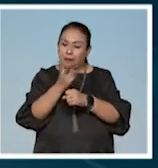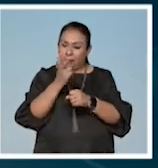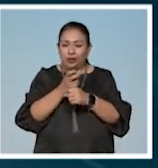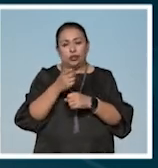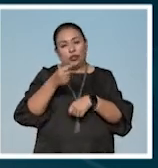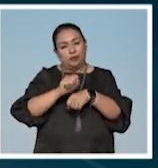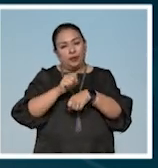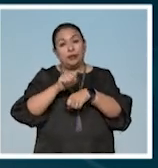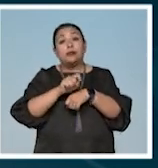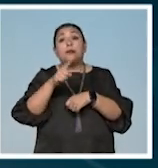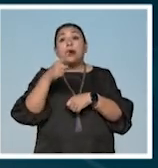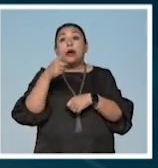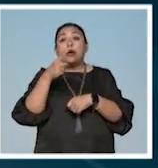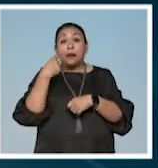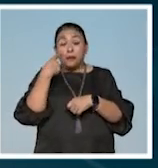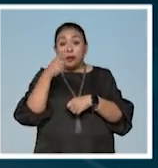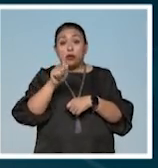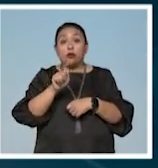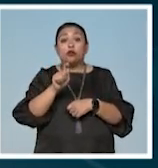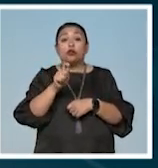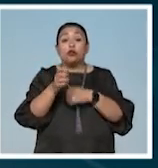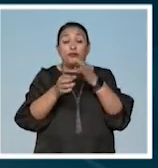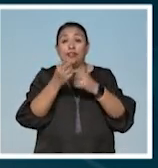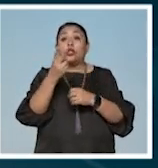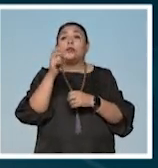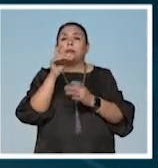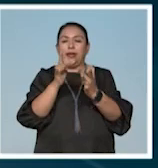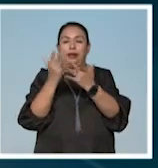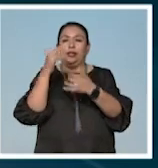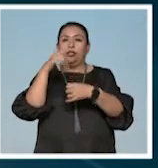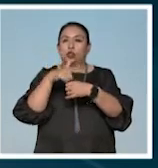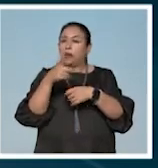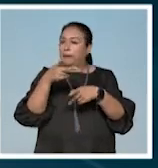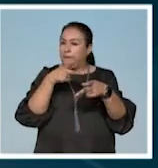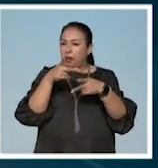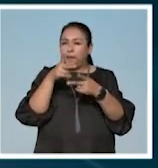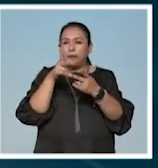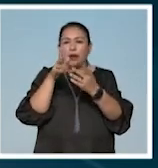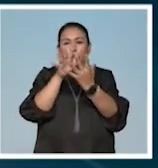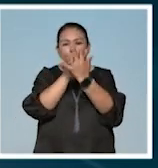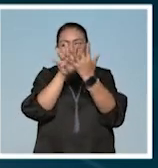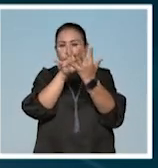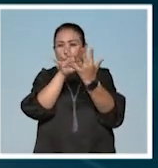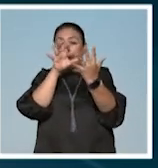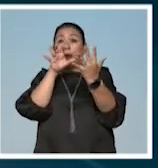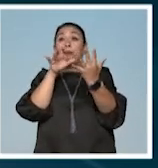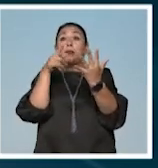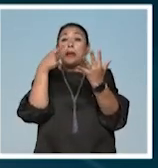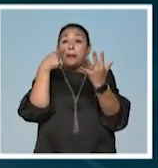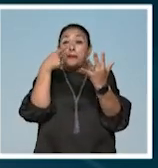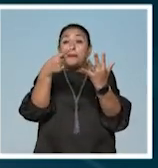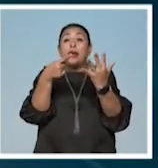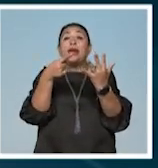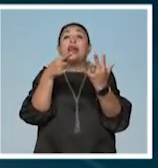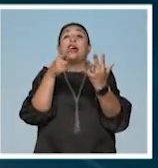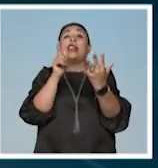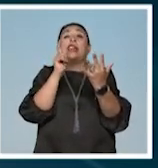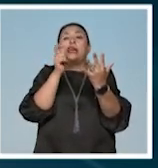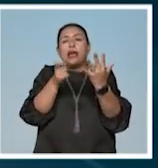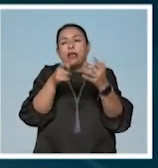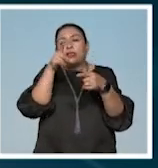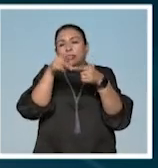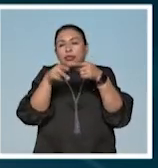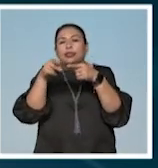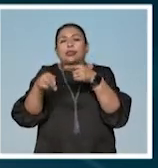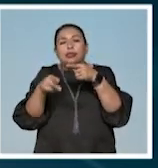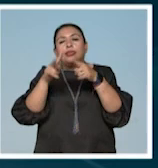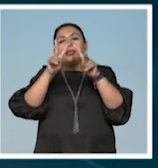como cada semana es a seguir Noticias 22 también en nuestras redes sociales preparen su escáner de códigos QR y vean a continuación parte de